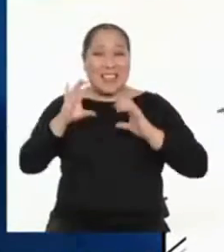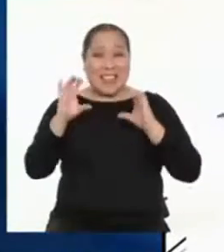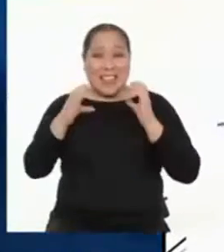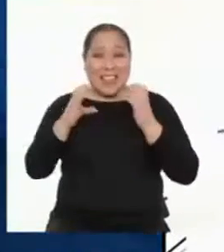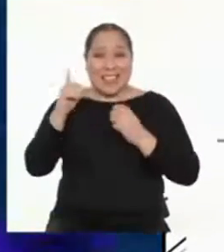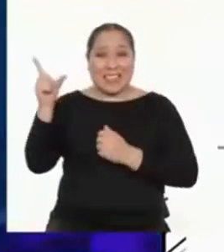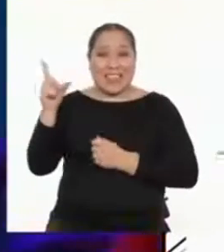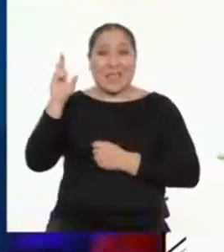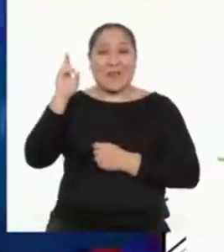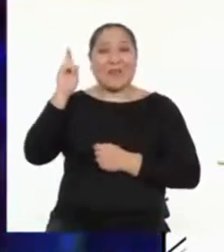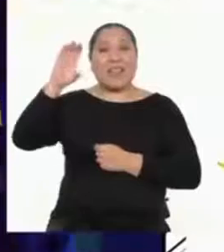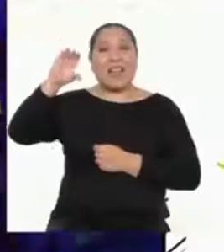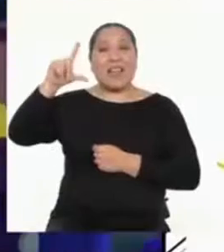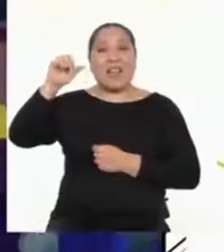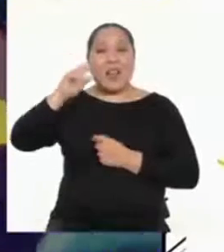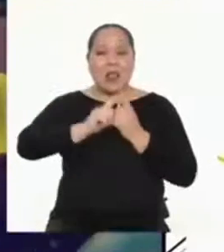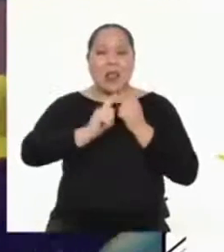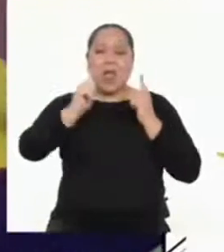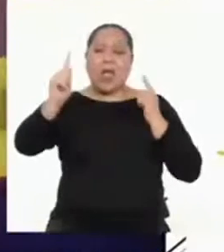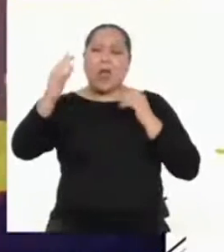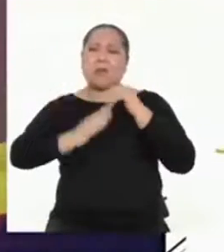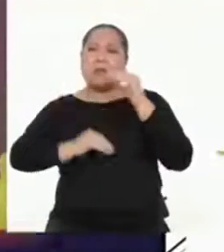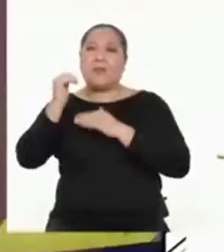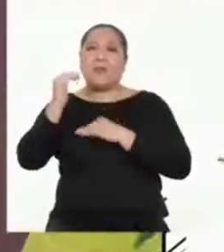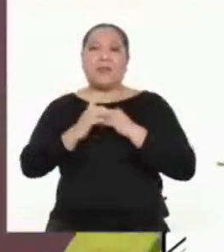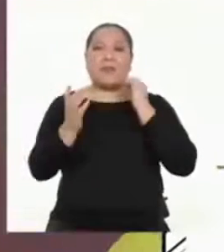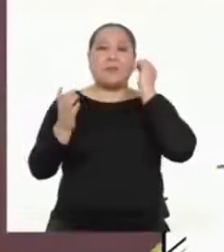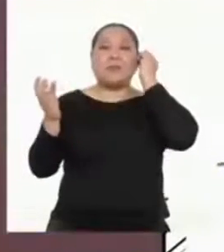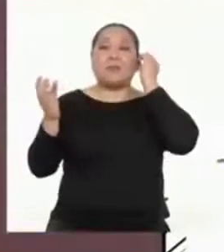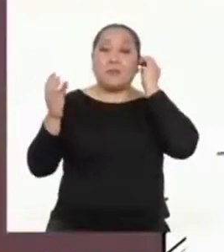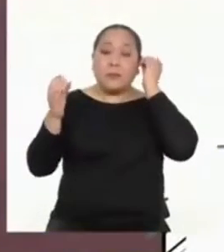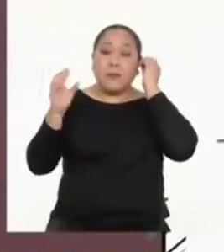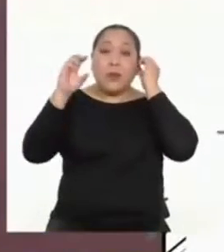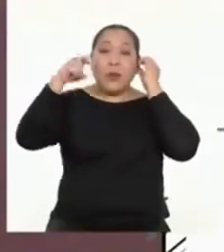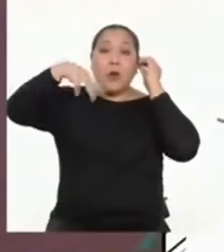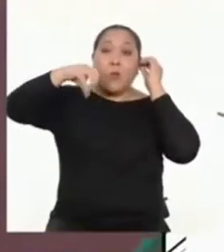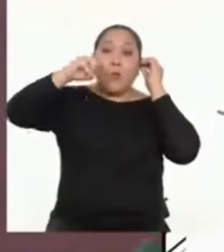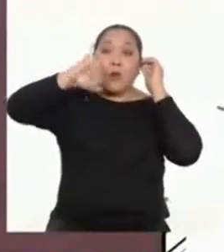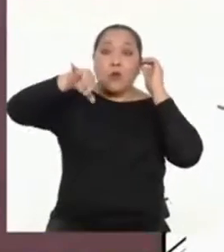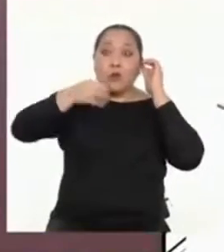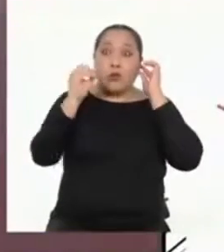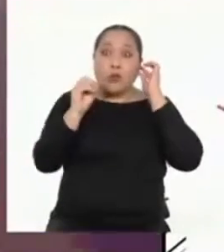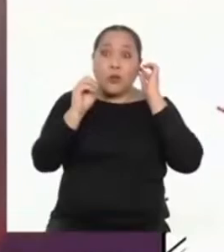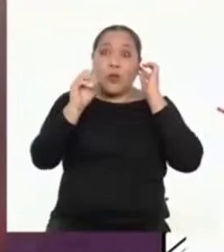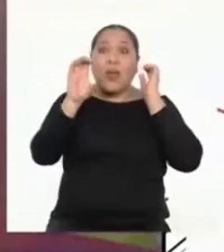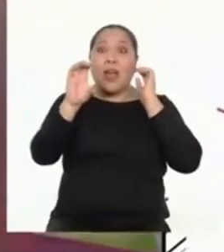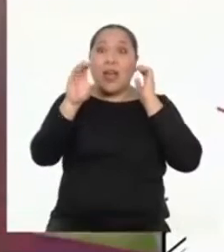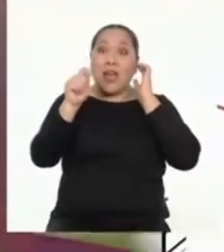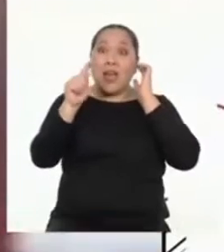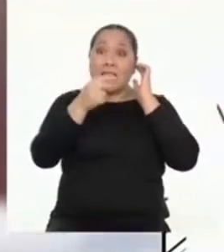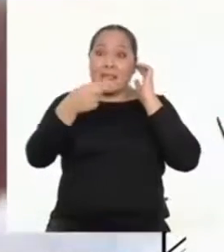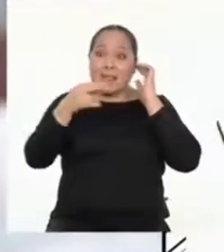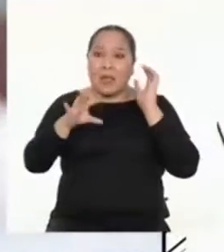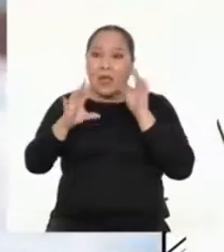señorita Clara estaba en un edificio alejado del colegio. Katy y Moyo, tras una larga subida por la colina,